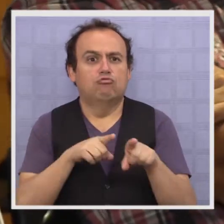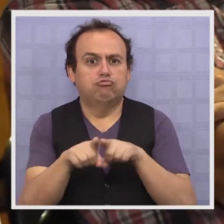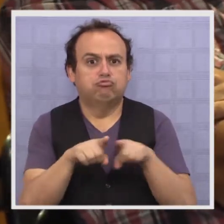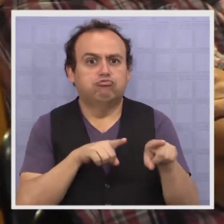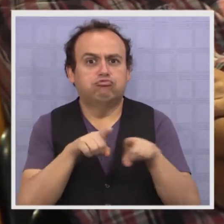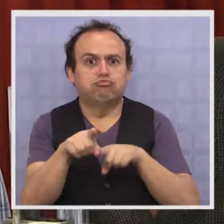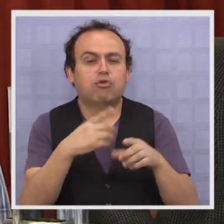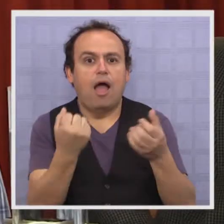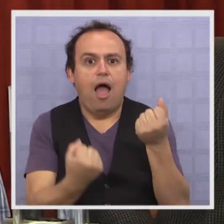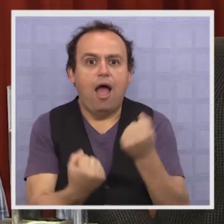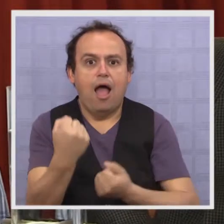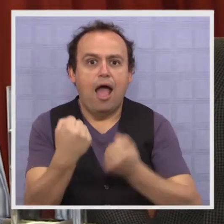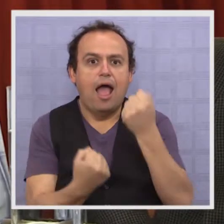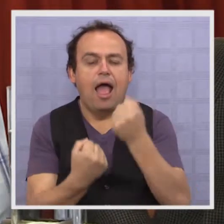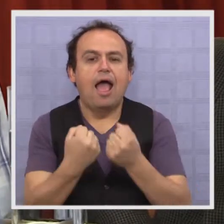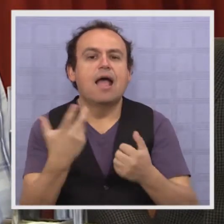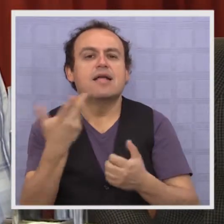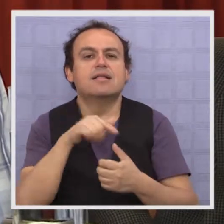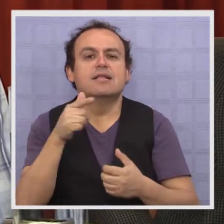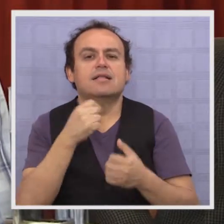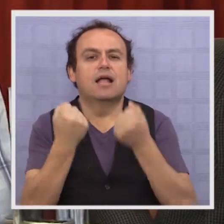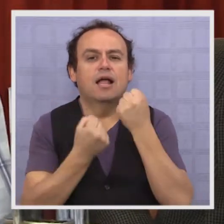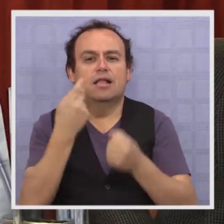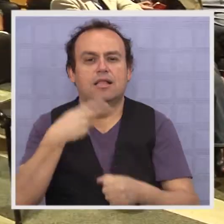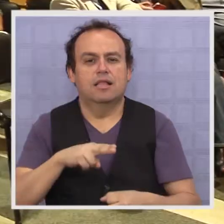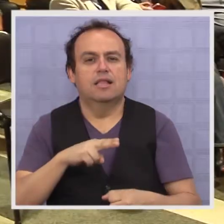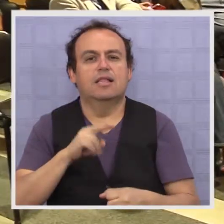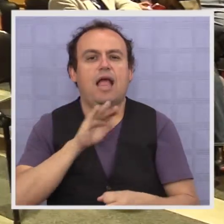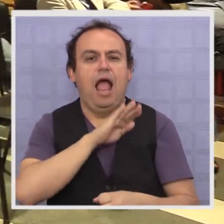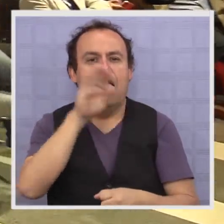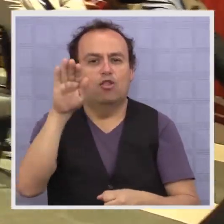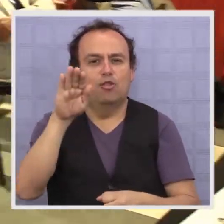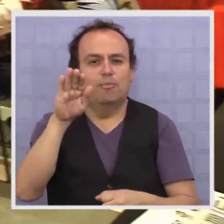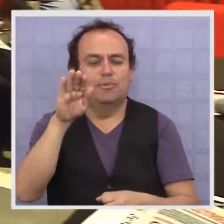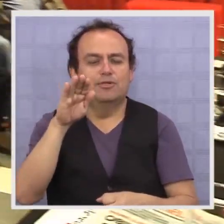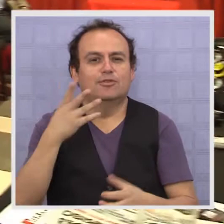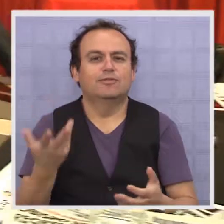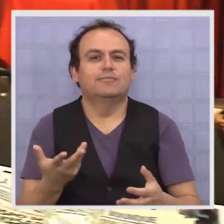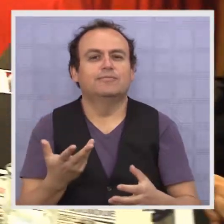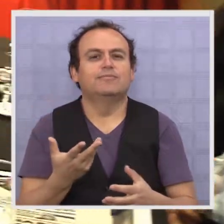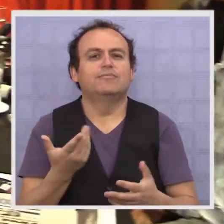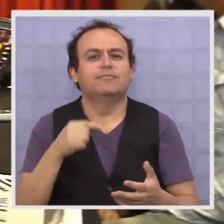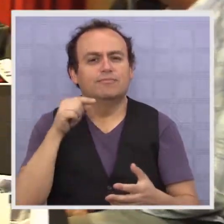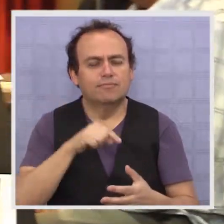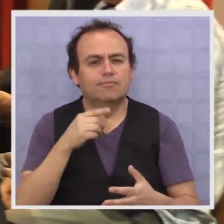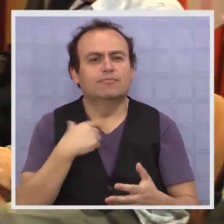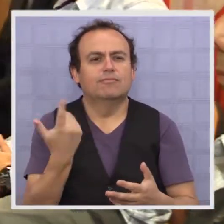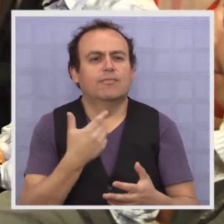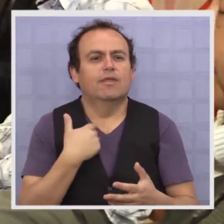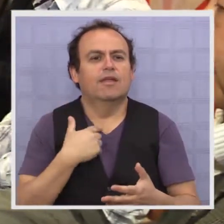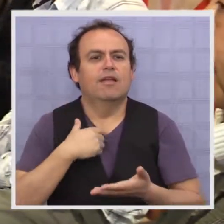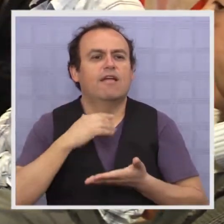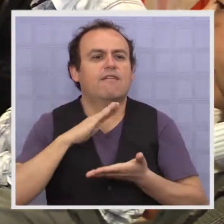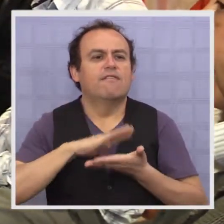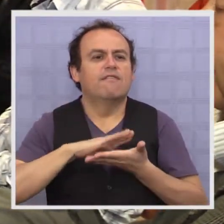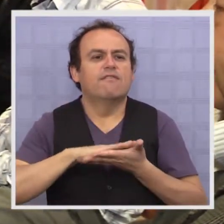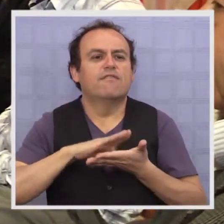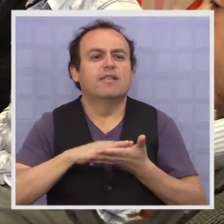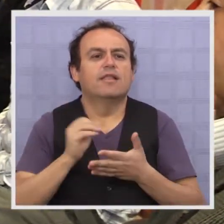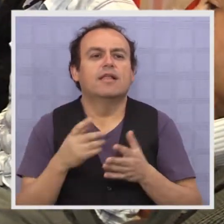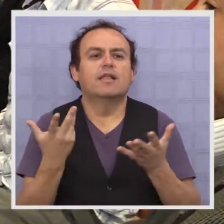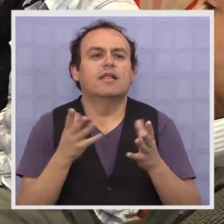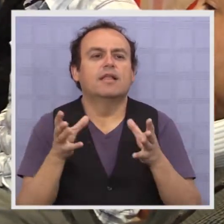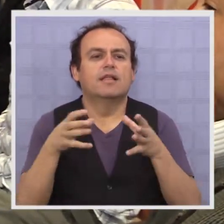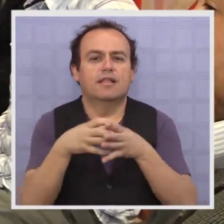Asociación de Automovilismo Deportivo de Alto Hospicio. Se conjuga de que estamos festejando la versión número 26.